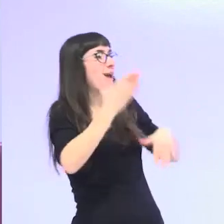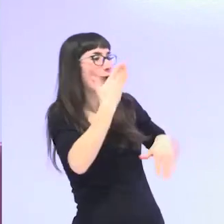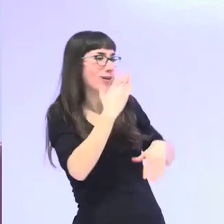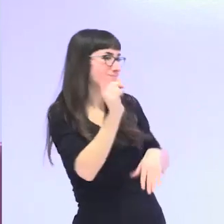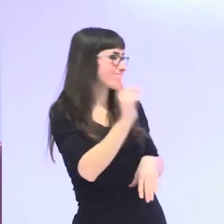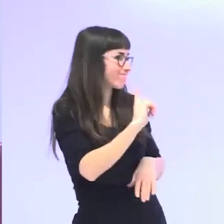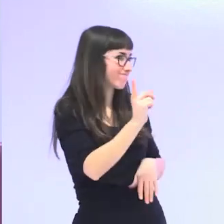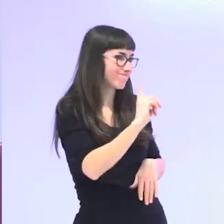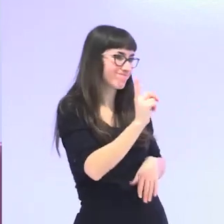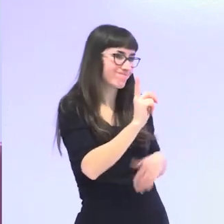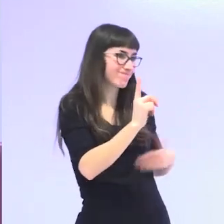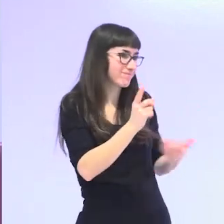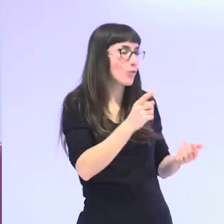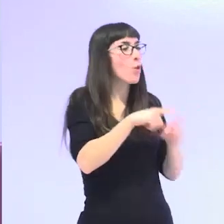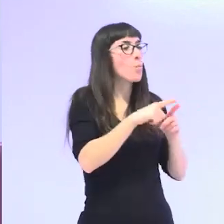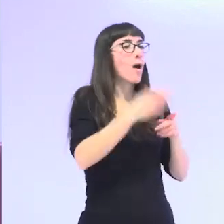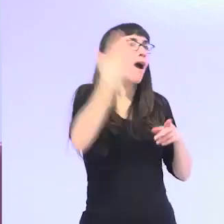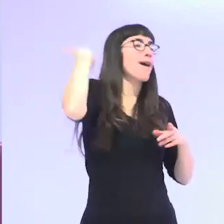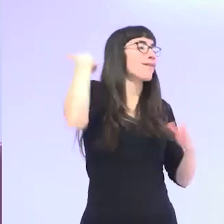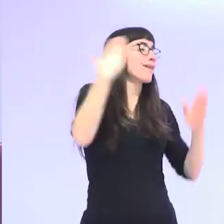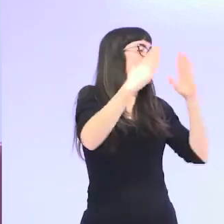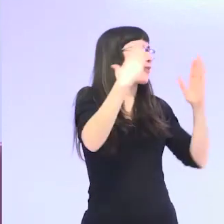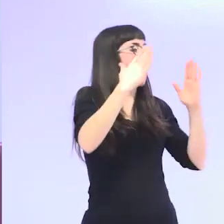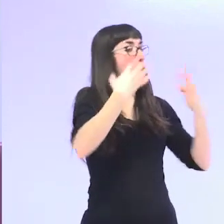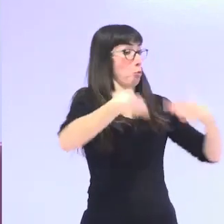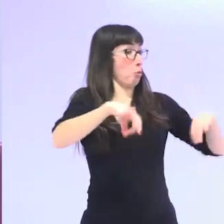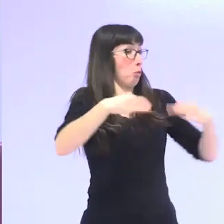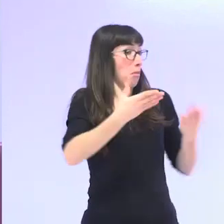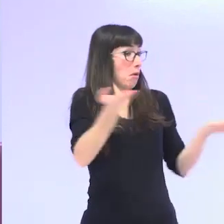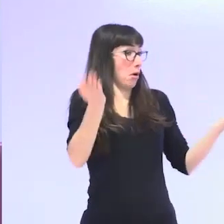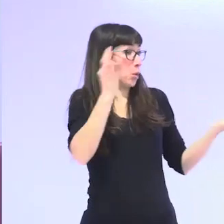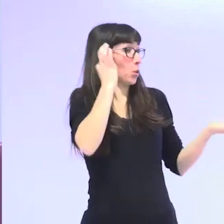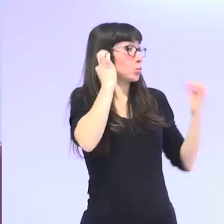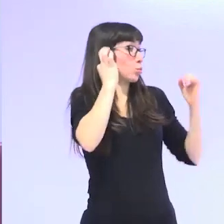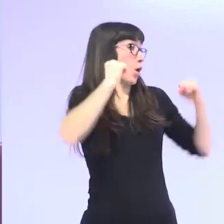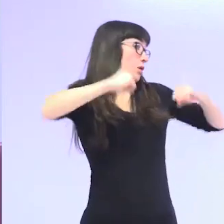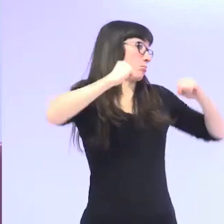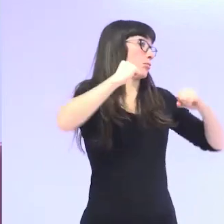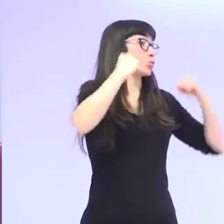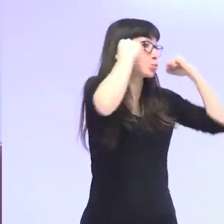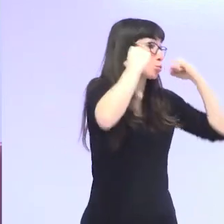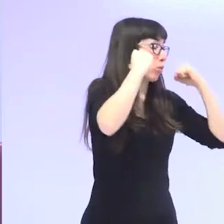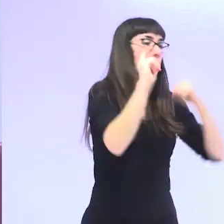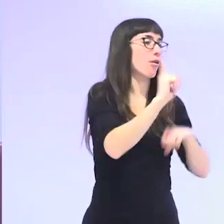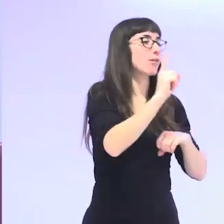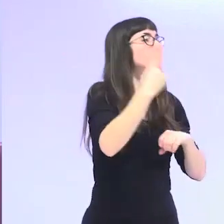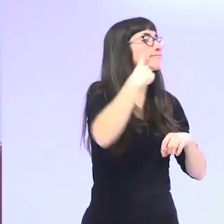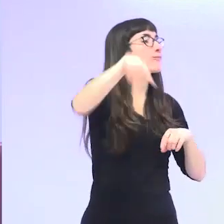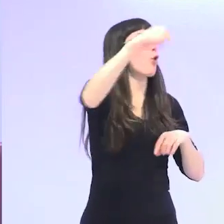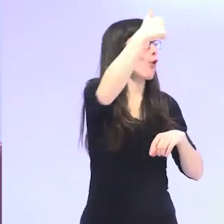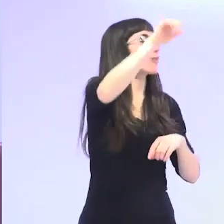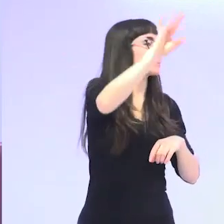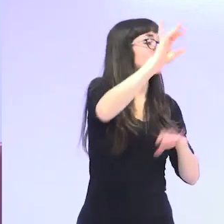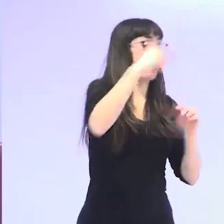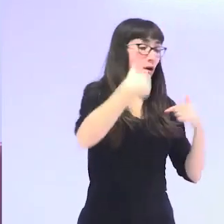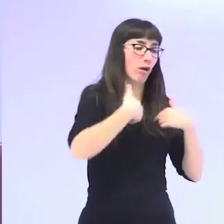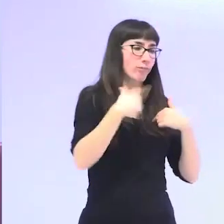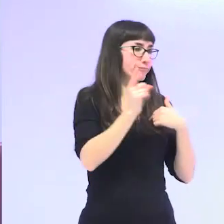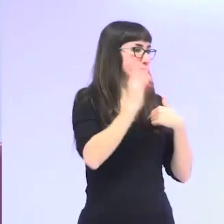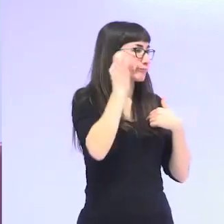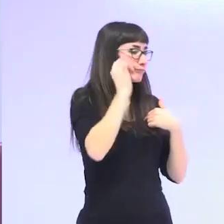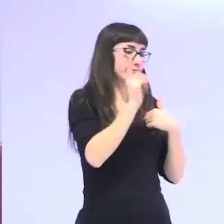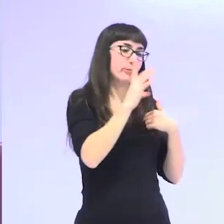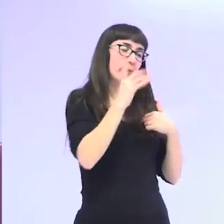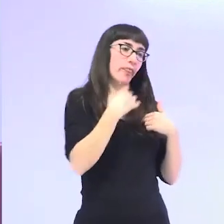no era normal que tuvieran que estudiar lo habitual es que quienes tenían que estudiar y formarse eran los hombres porque para ser esposas y madres no